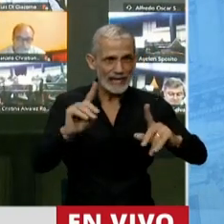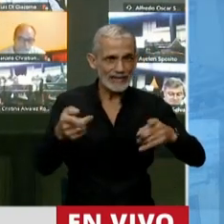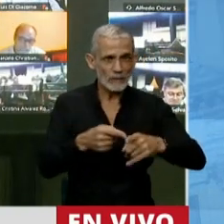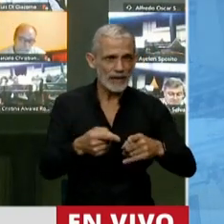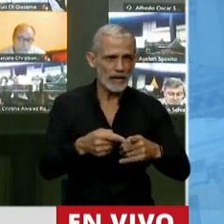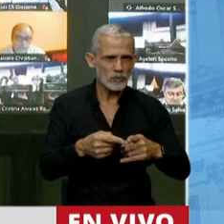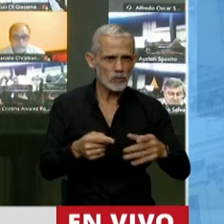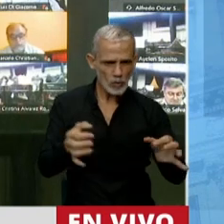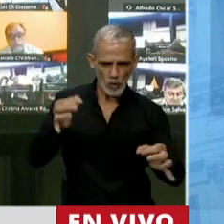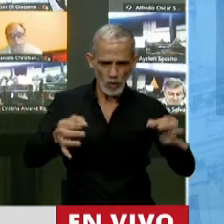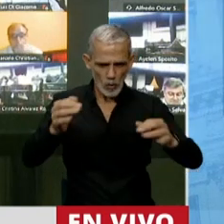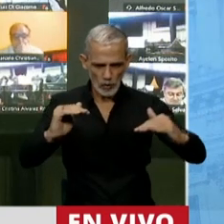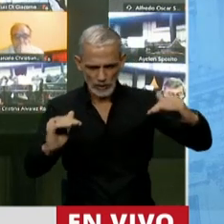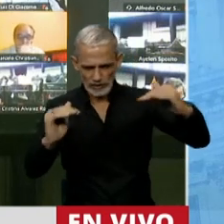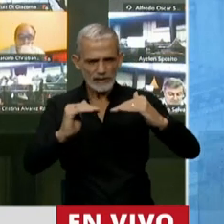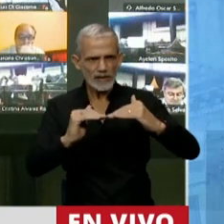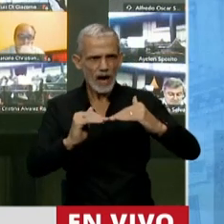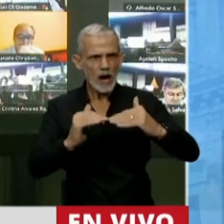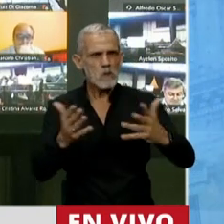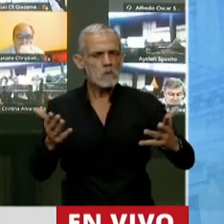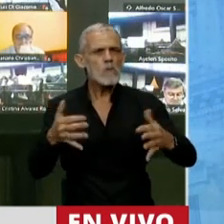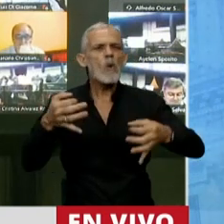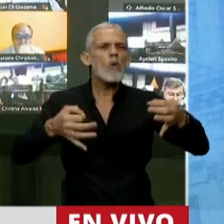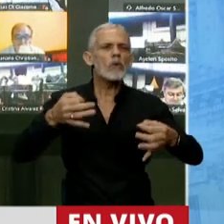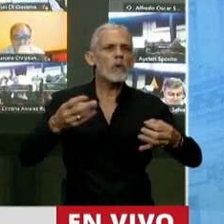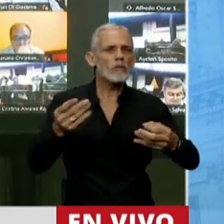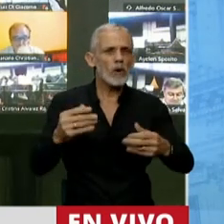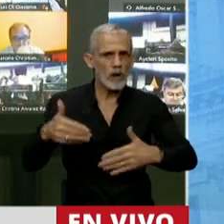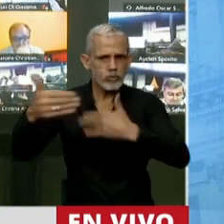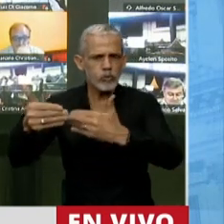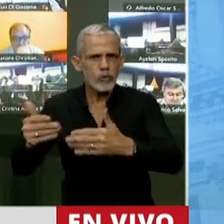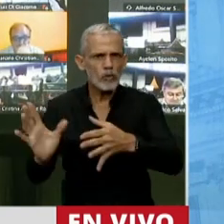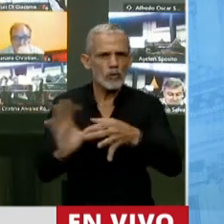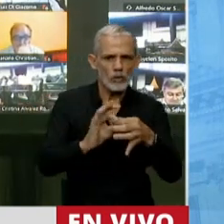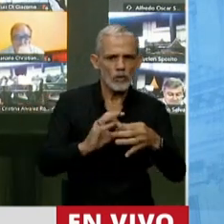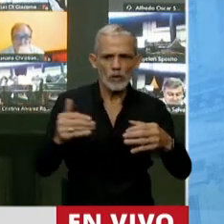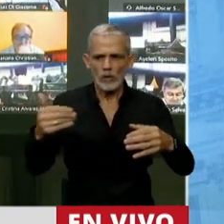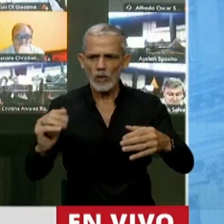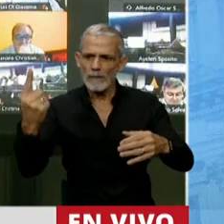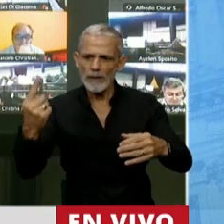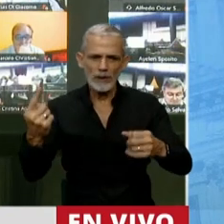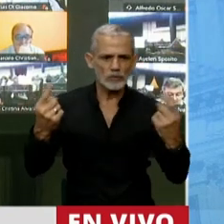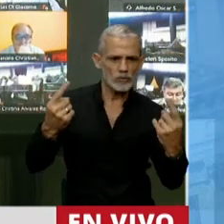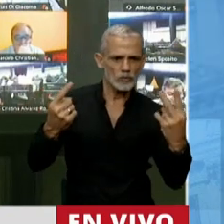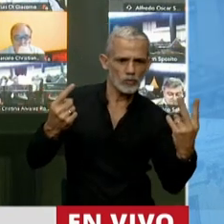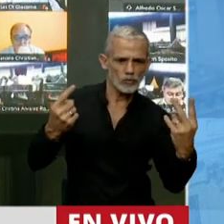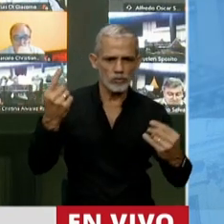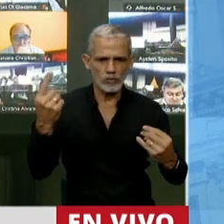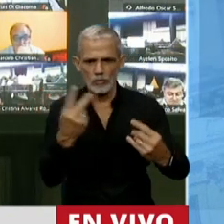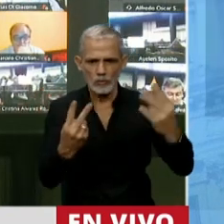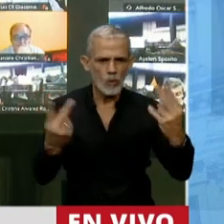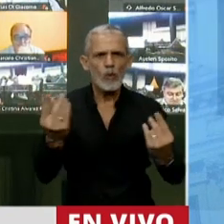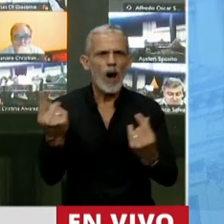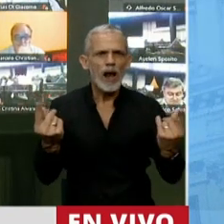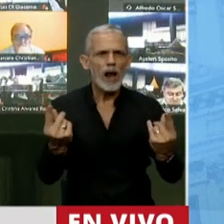del millón es por qué son. ¿Son justos porque son prósperos o son prósperos porque son justos? Es una buena